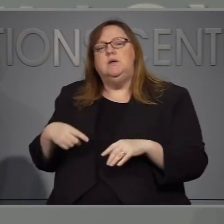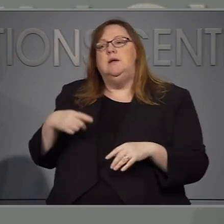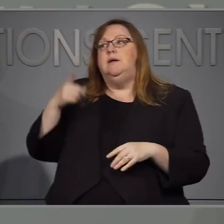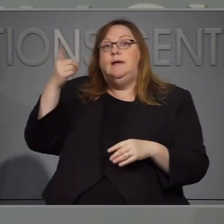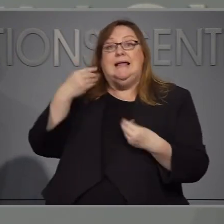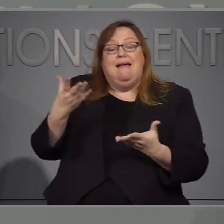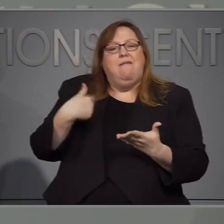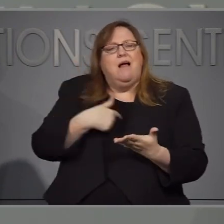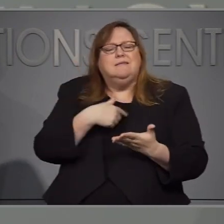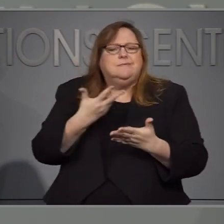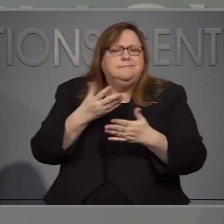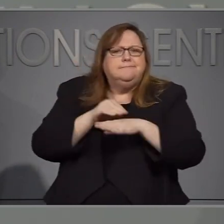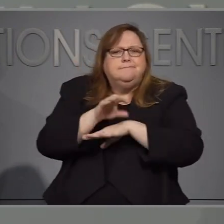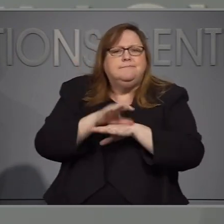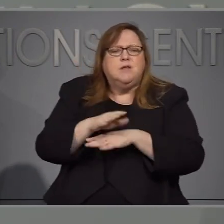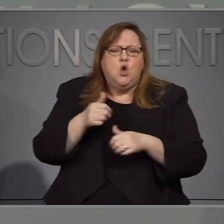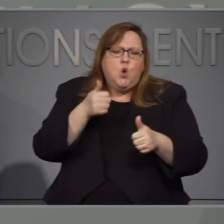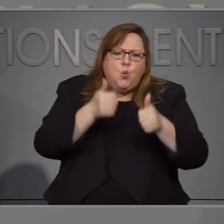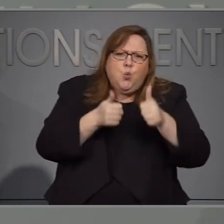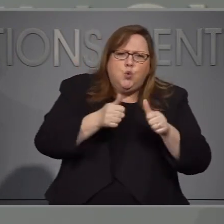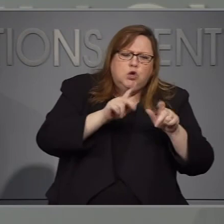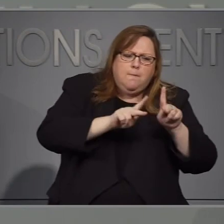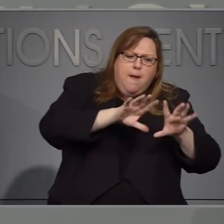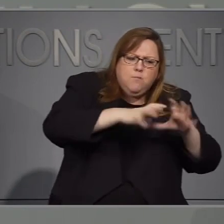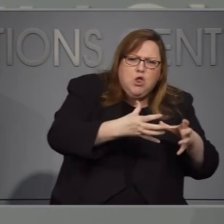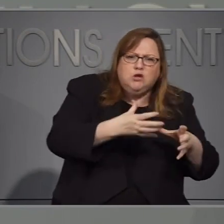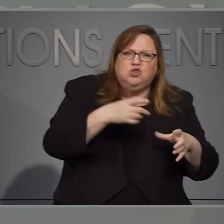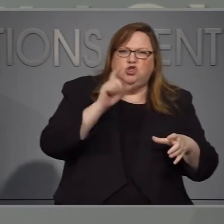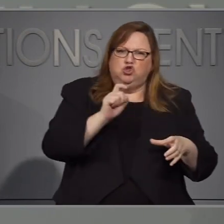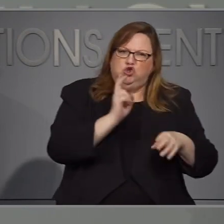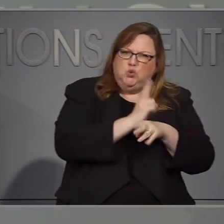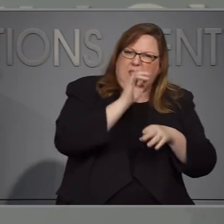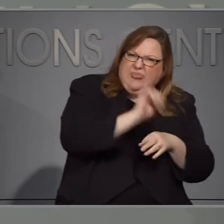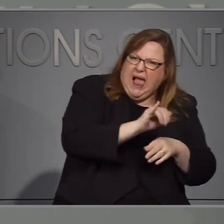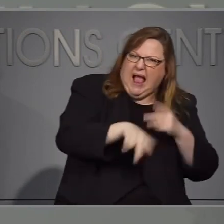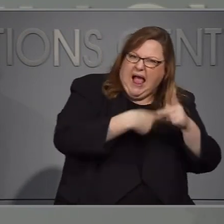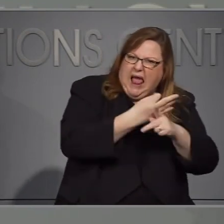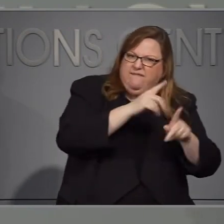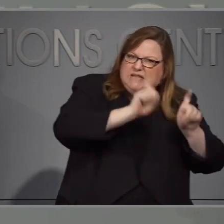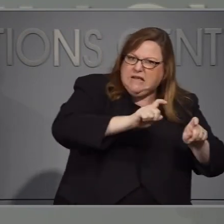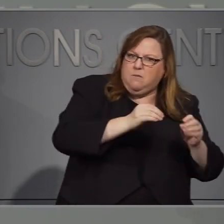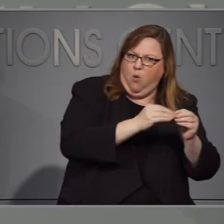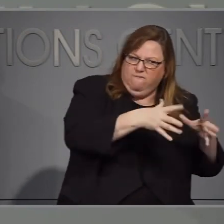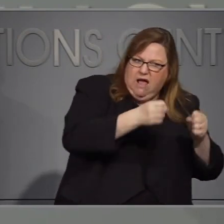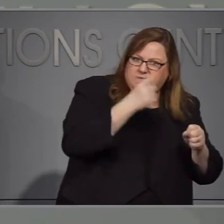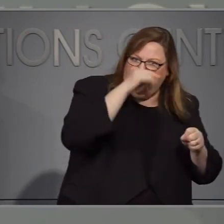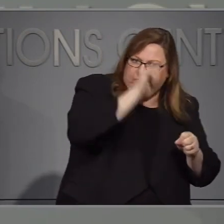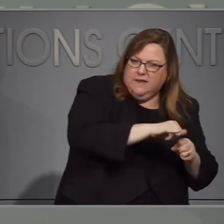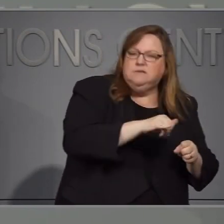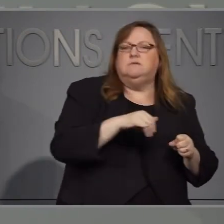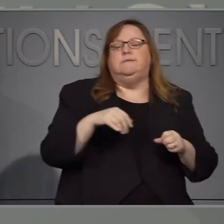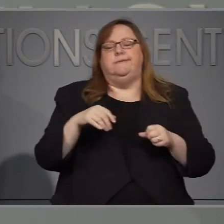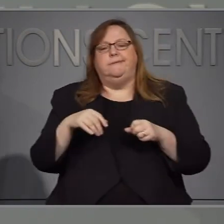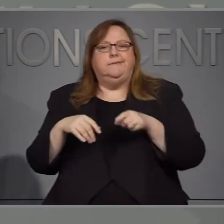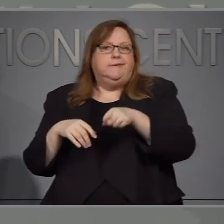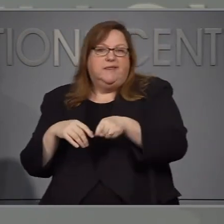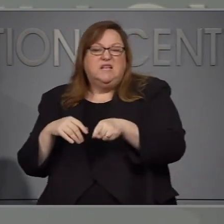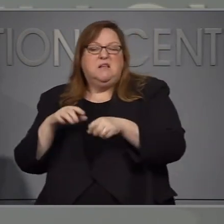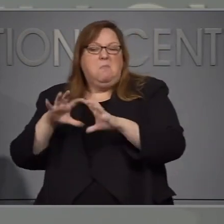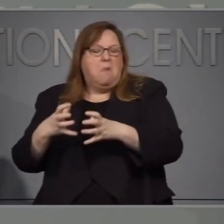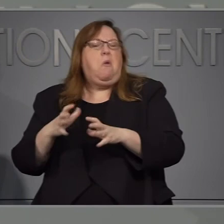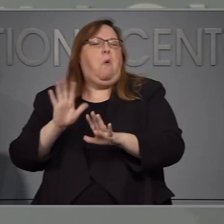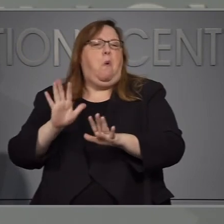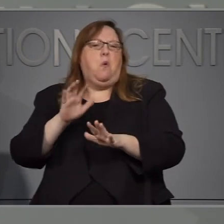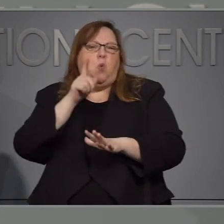y qué población puede utilizar que tecnología y este tipo son el tipo de conversaciones que se están realizando y queremos ver que